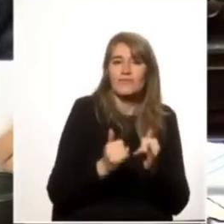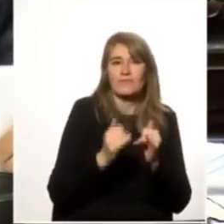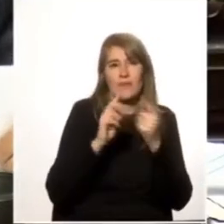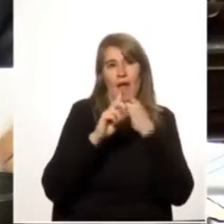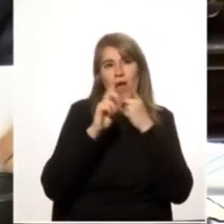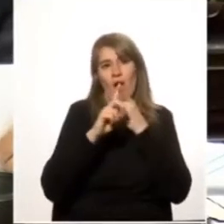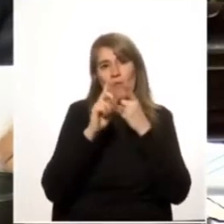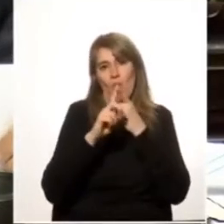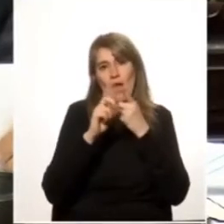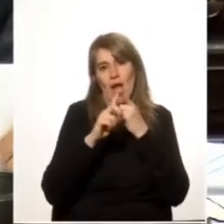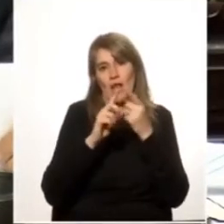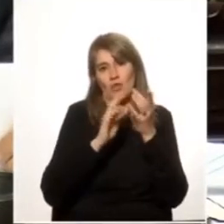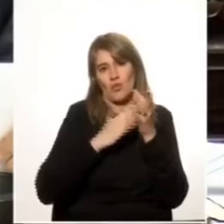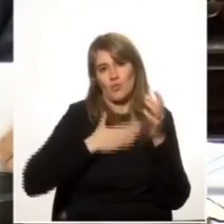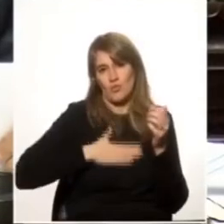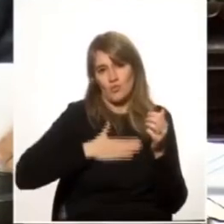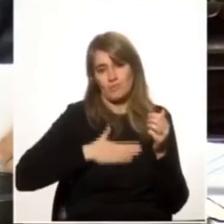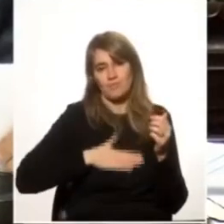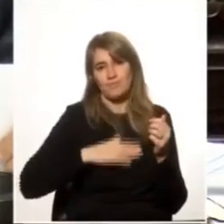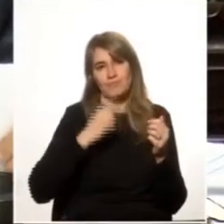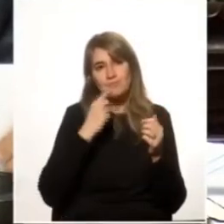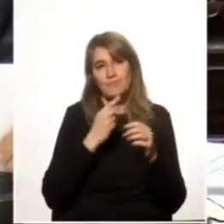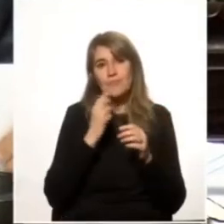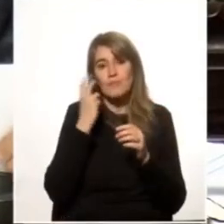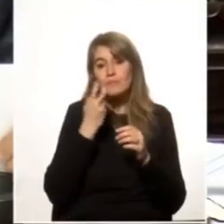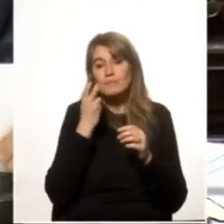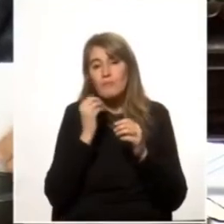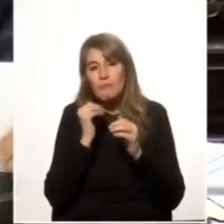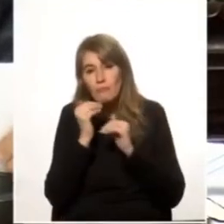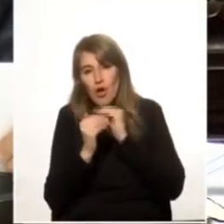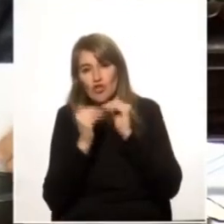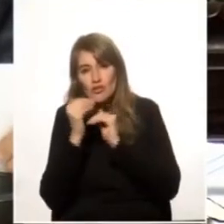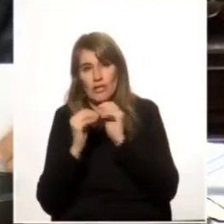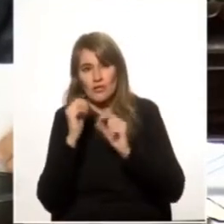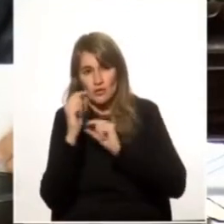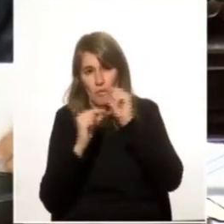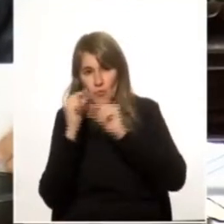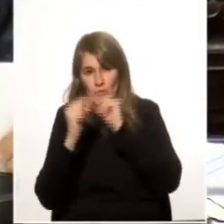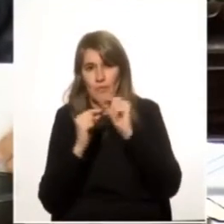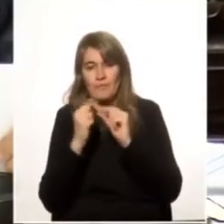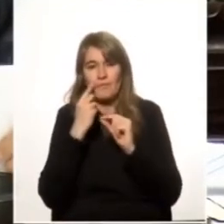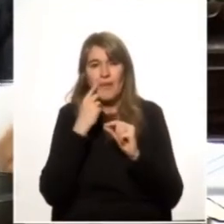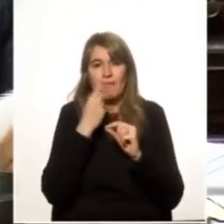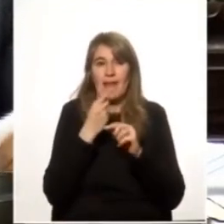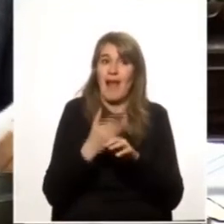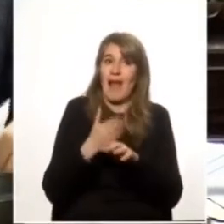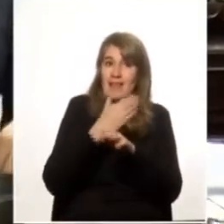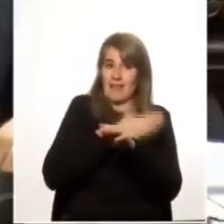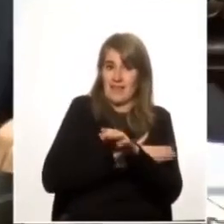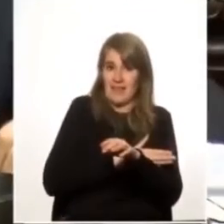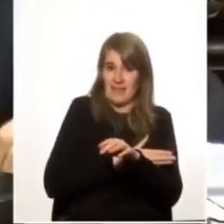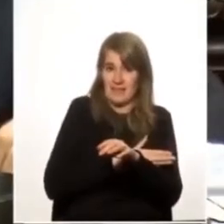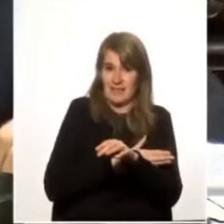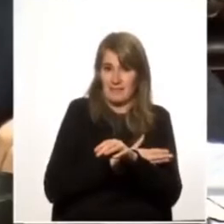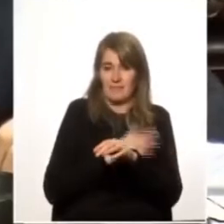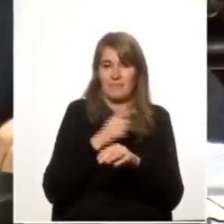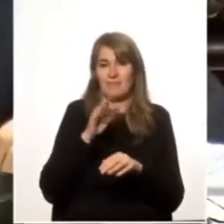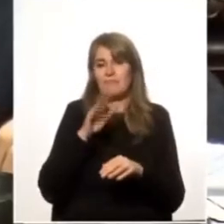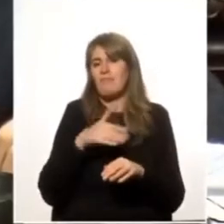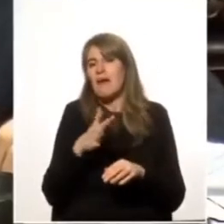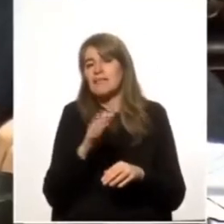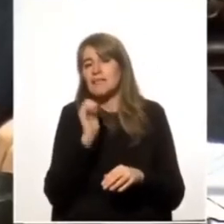procesar previa y adecuadamente los mismos en clave